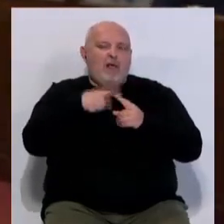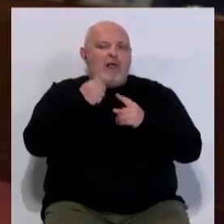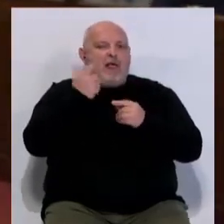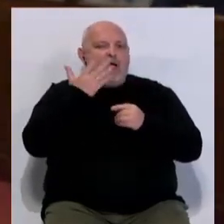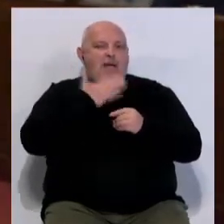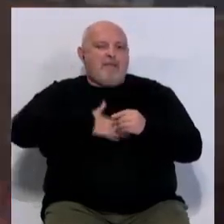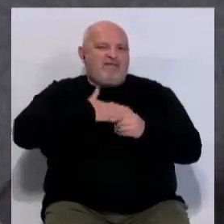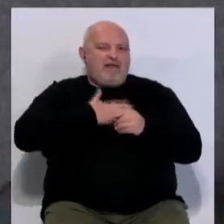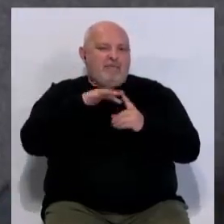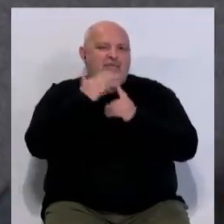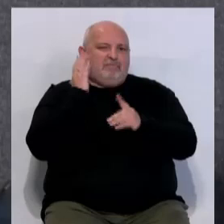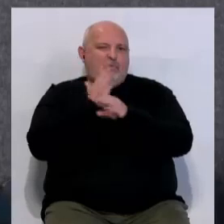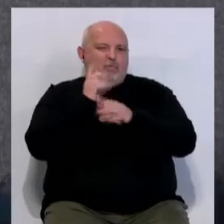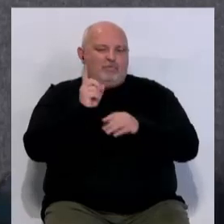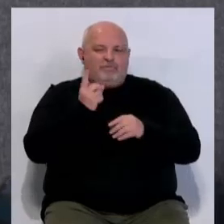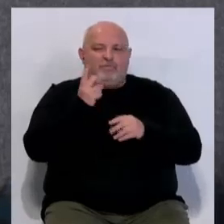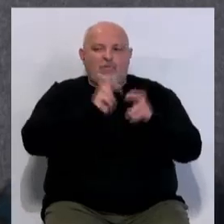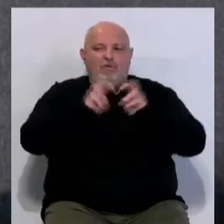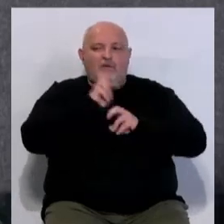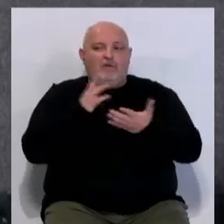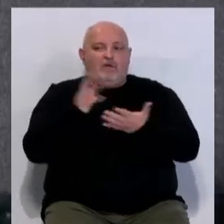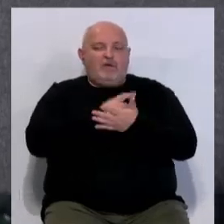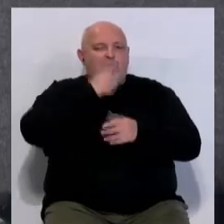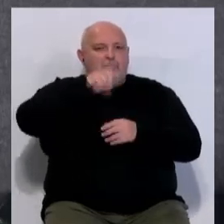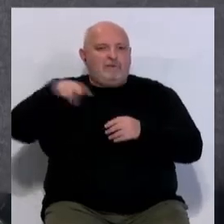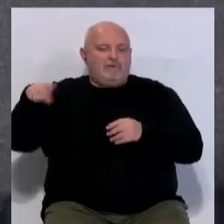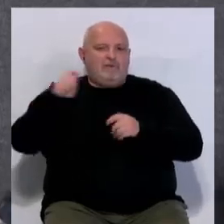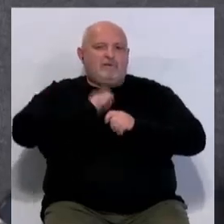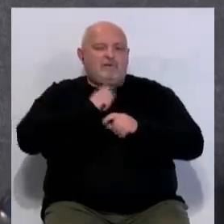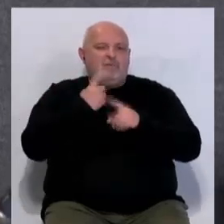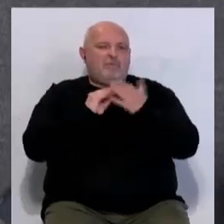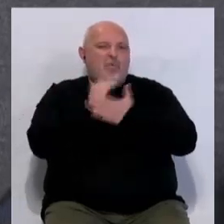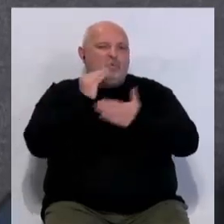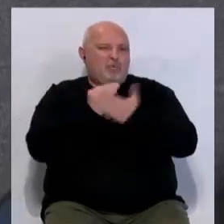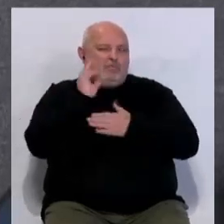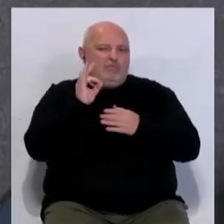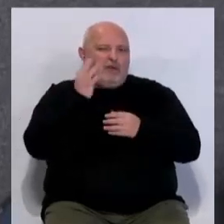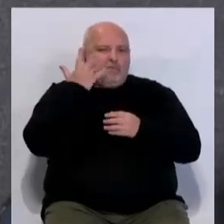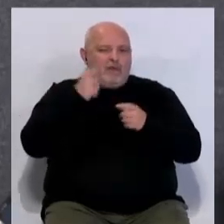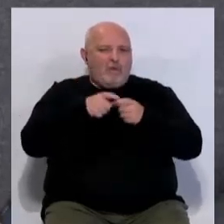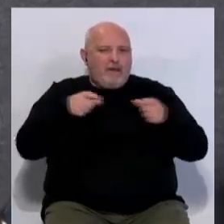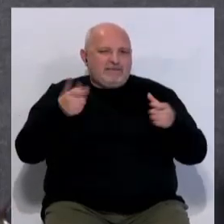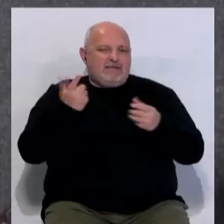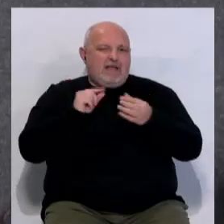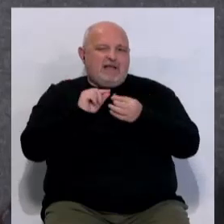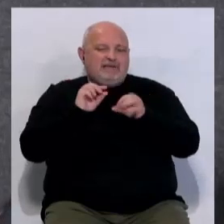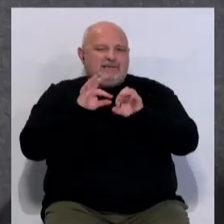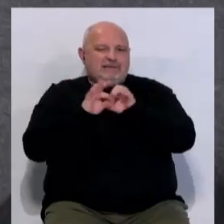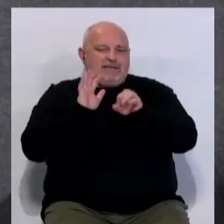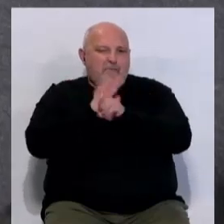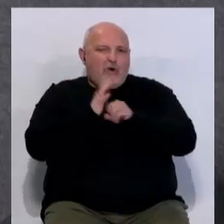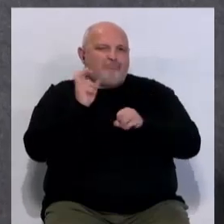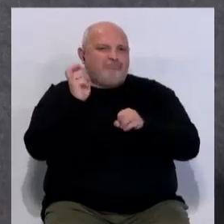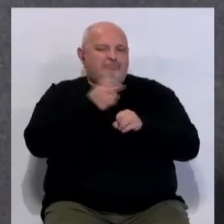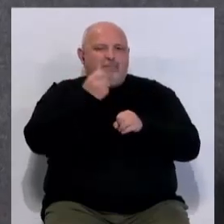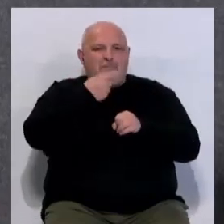medio ambiente. Y por tanto, pues prácticamente todos los meses necesitamos una serie de productos de higiene íntima, además de algunos medicamentos que